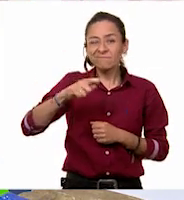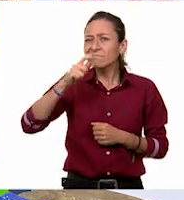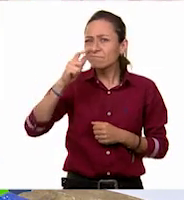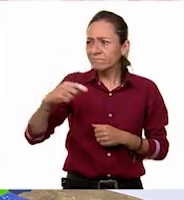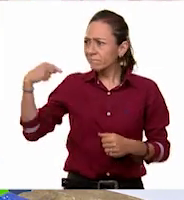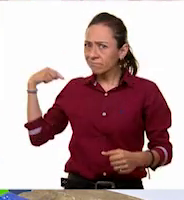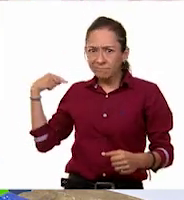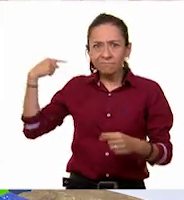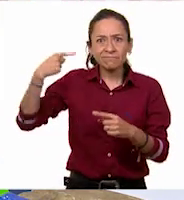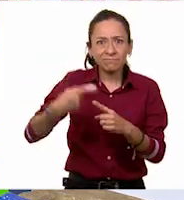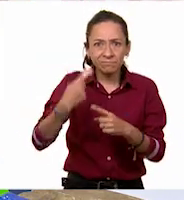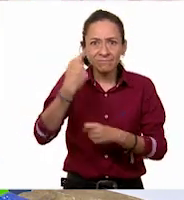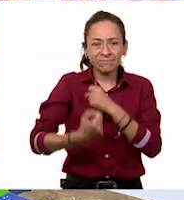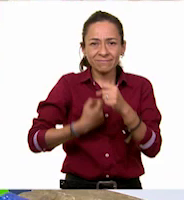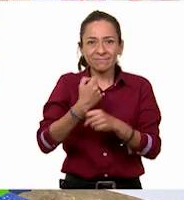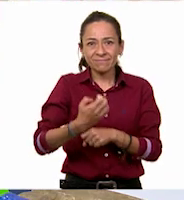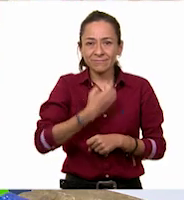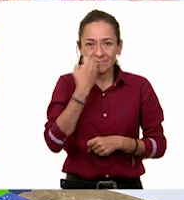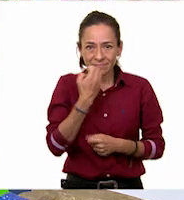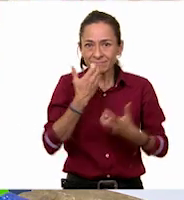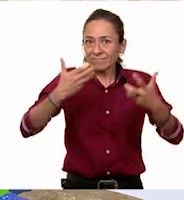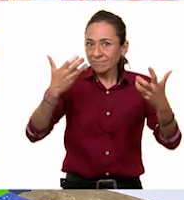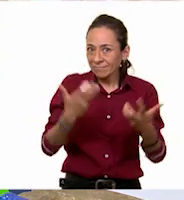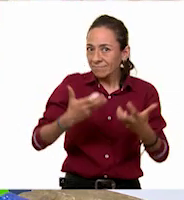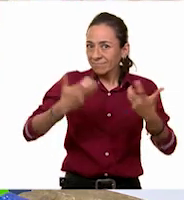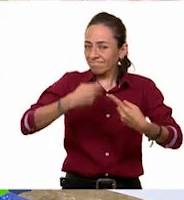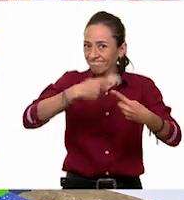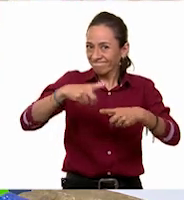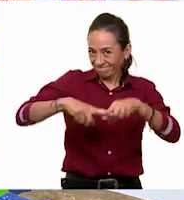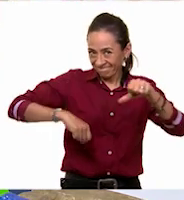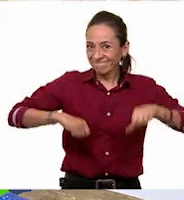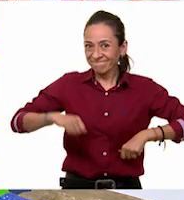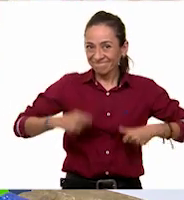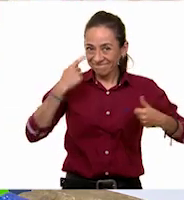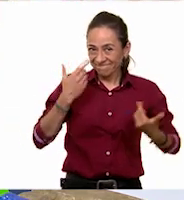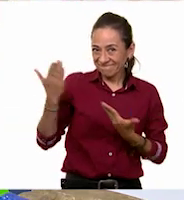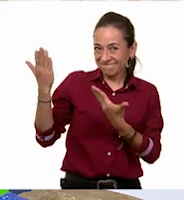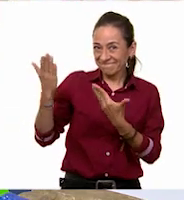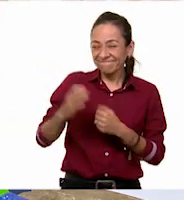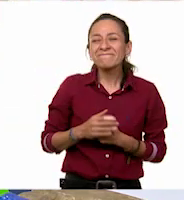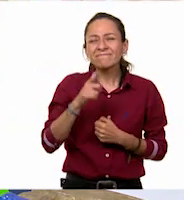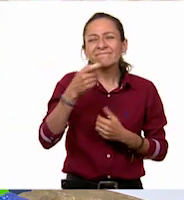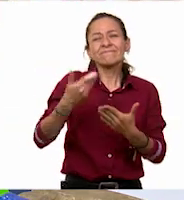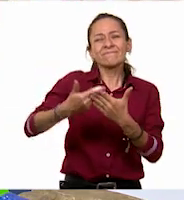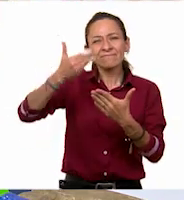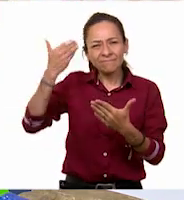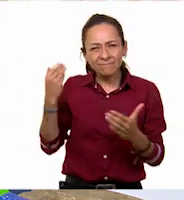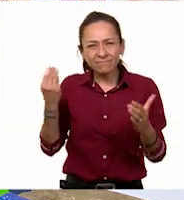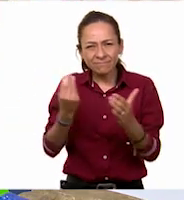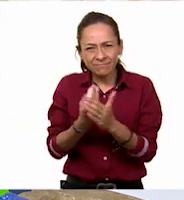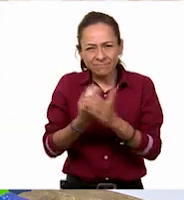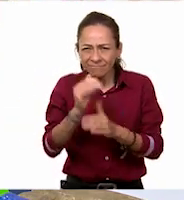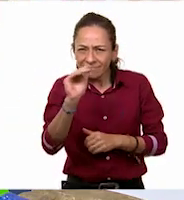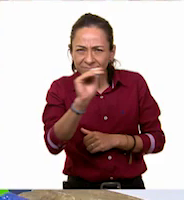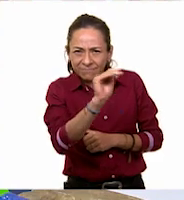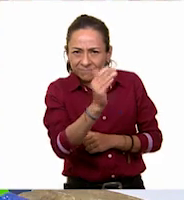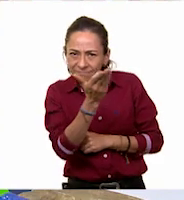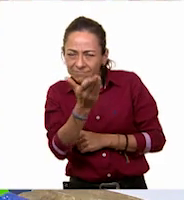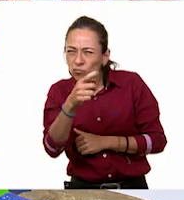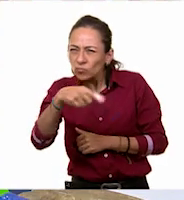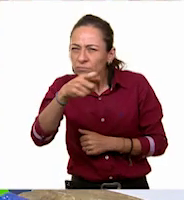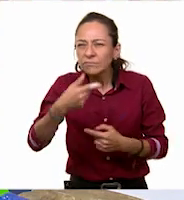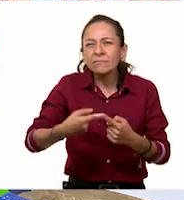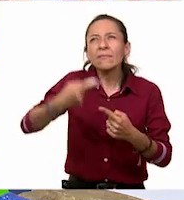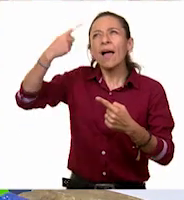a lo largo del ciclo escolar. Les pedí hace unas clases que estuvieran revisando qué objetos, qué trabajos,